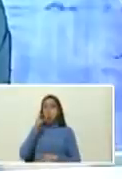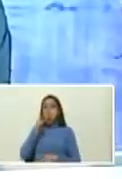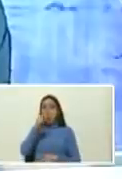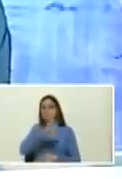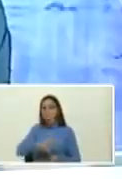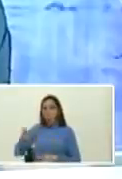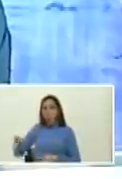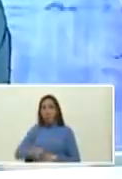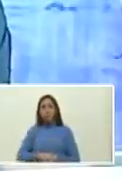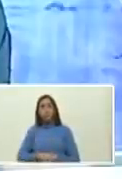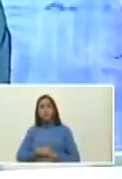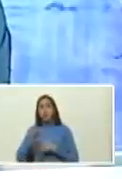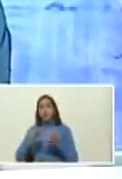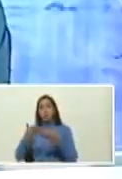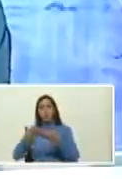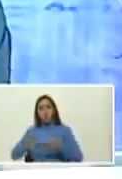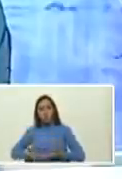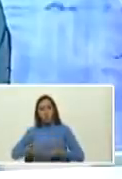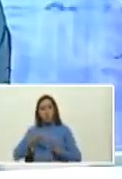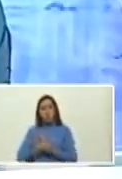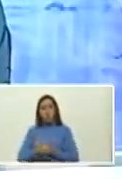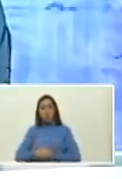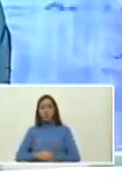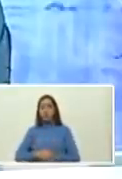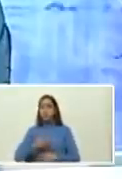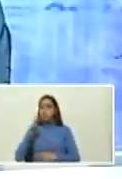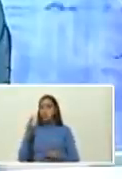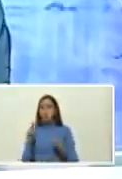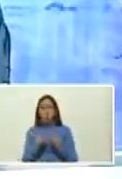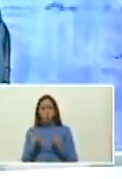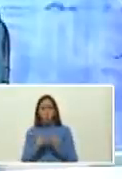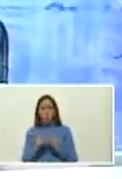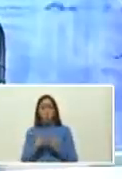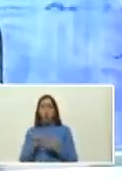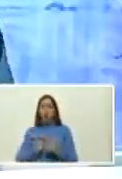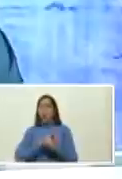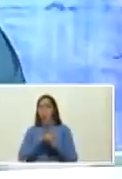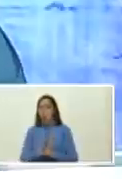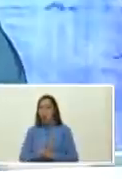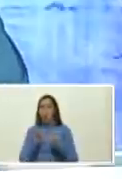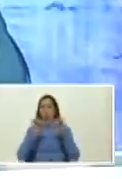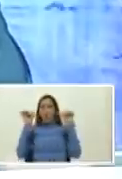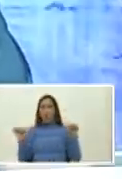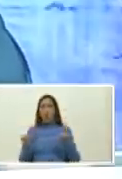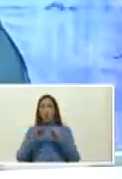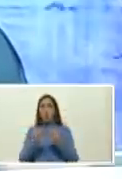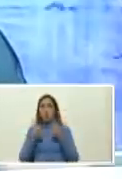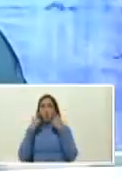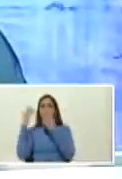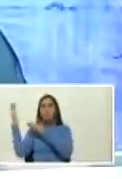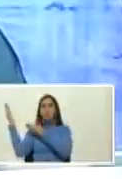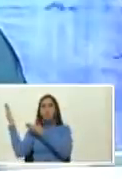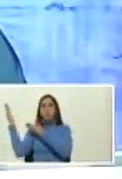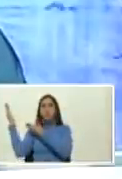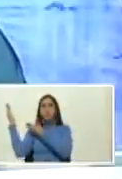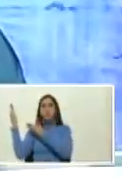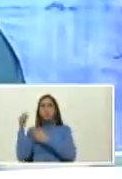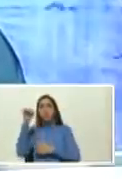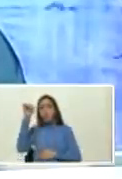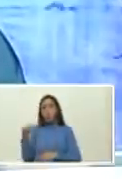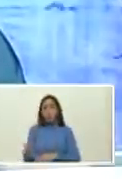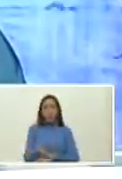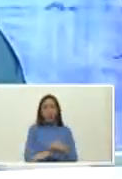regalan el libro ante lo desconocido la pandemia y el sistema mundo mira lo que estamos hablando la